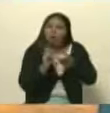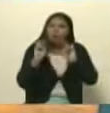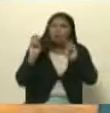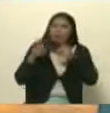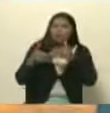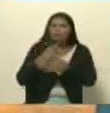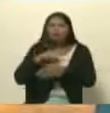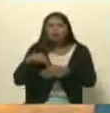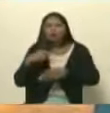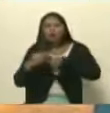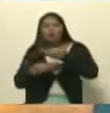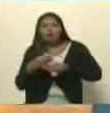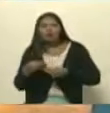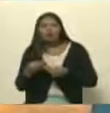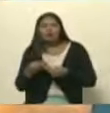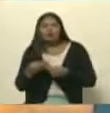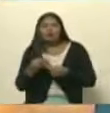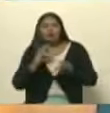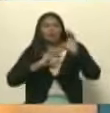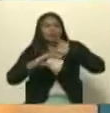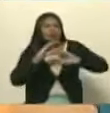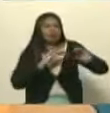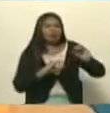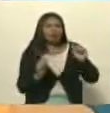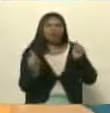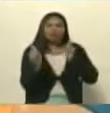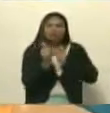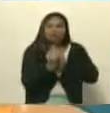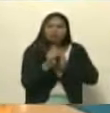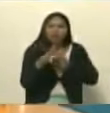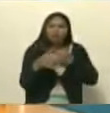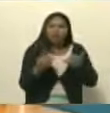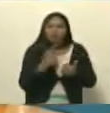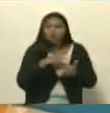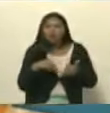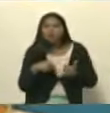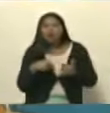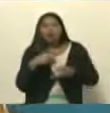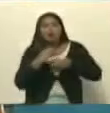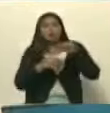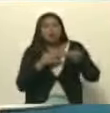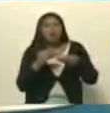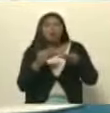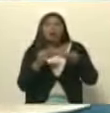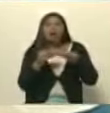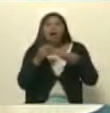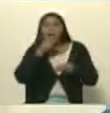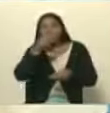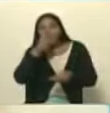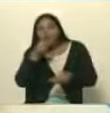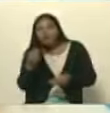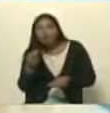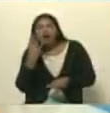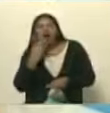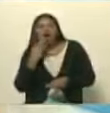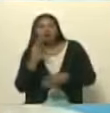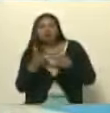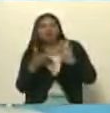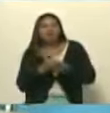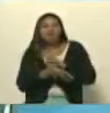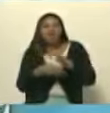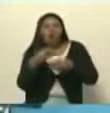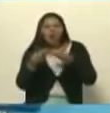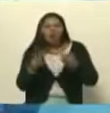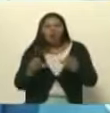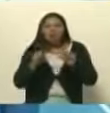nos ocupa no solamente desde la comunicación alternativa, sino quienes ejercemos el periodismo en otros espacios, en los medios tradicionales, ¿cómo